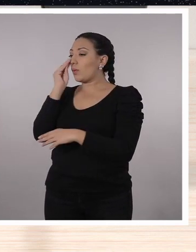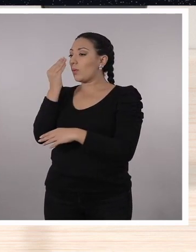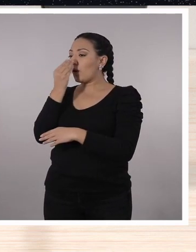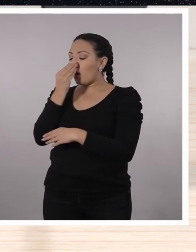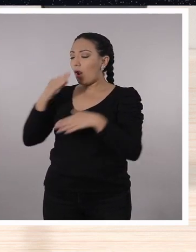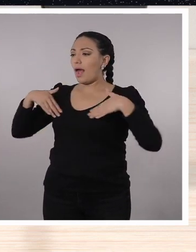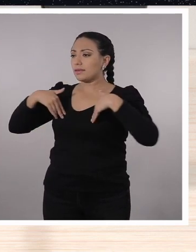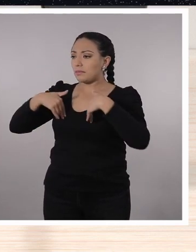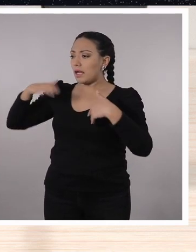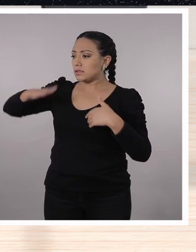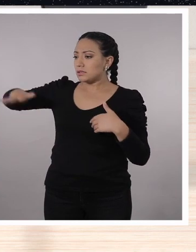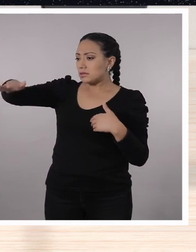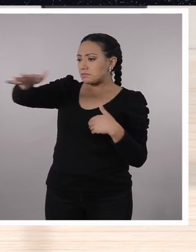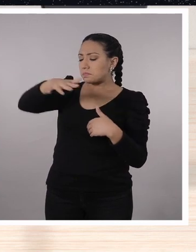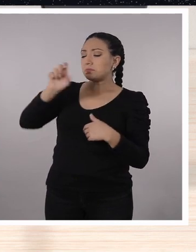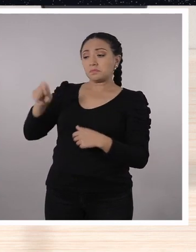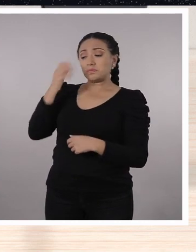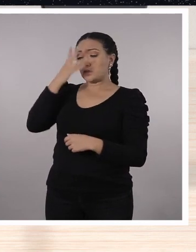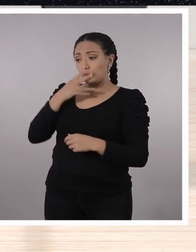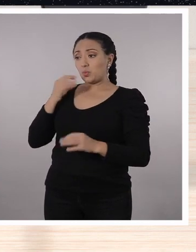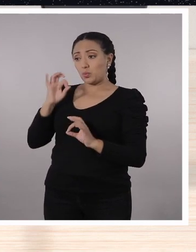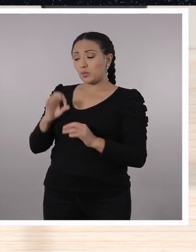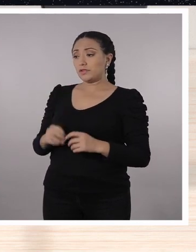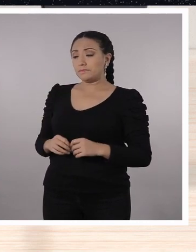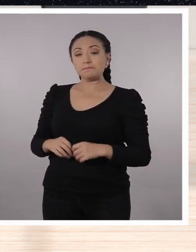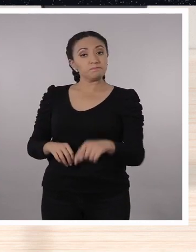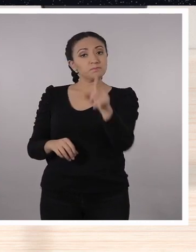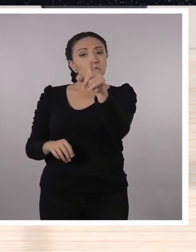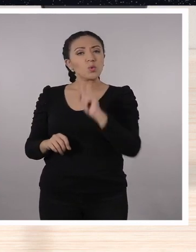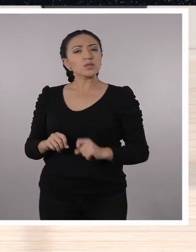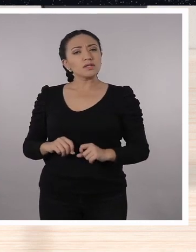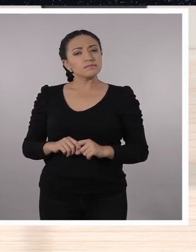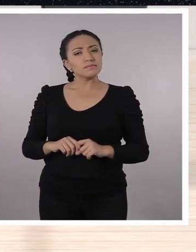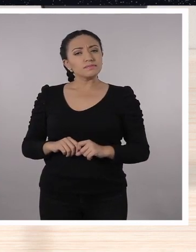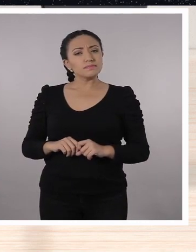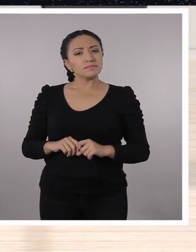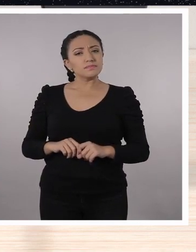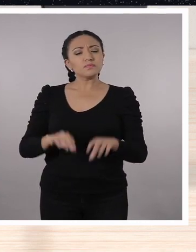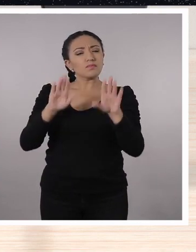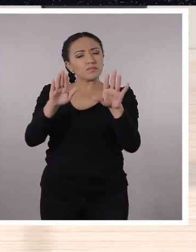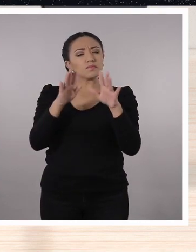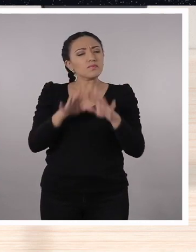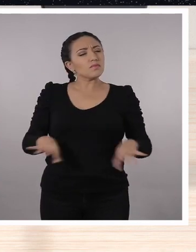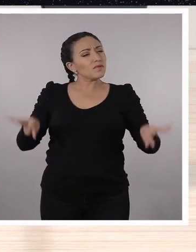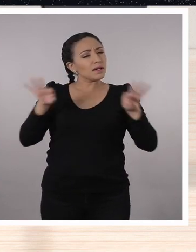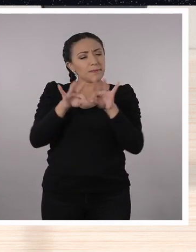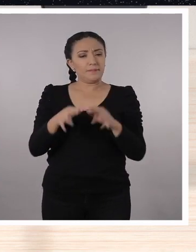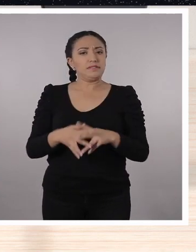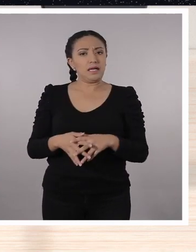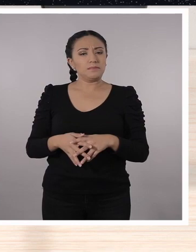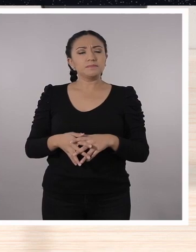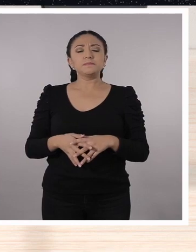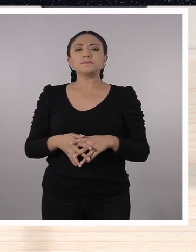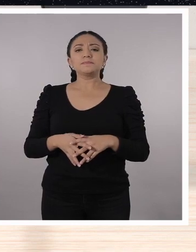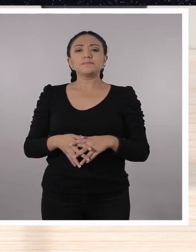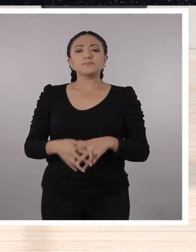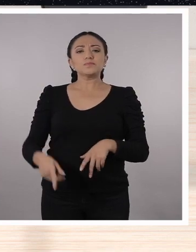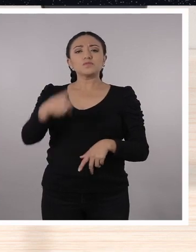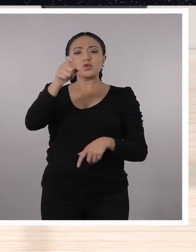maravillosa flor y fauna de esos lugares realmente es bastante valioso. Chicos y chicas, quiero cerrar invitándoles a ustedes para